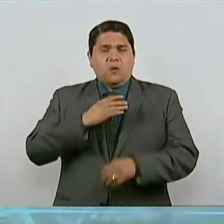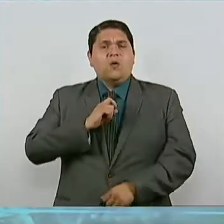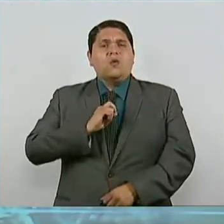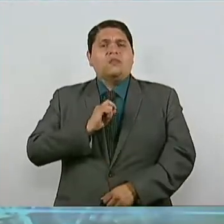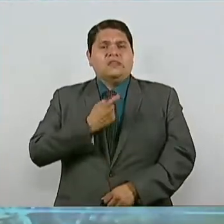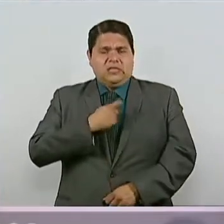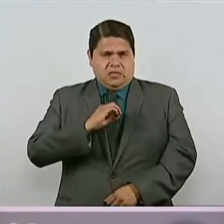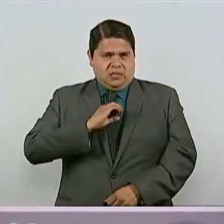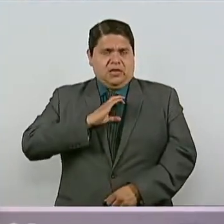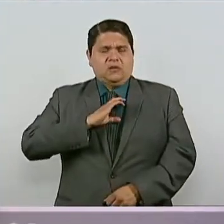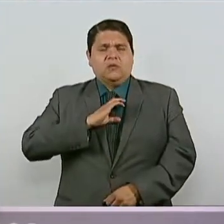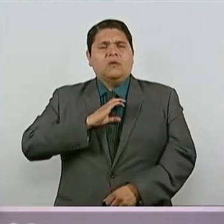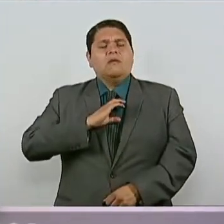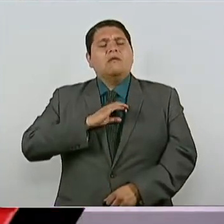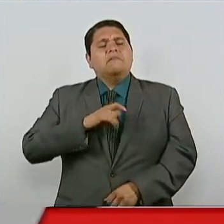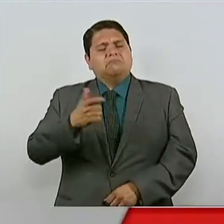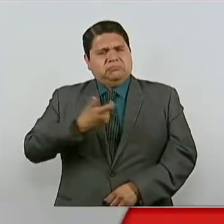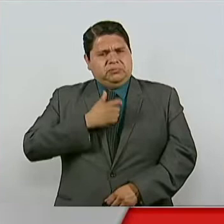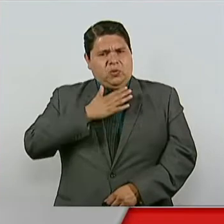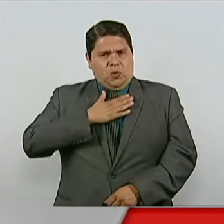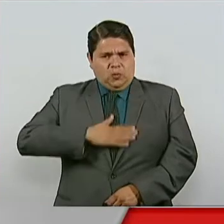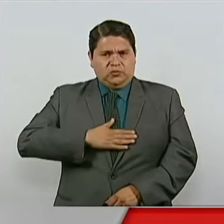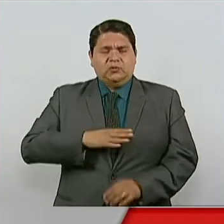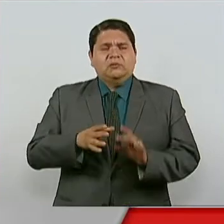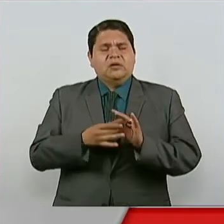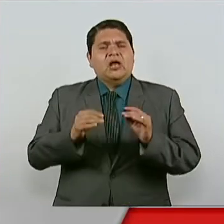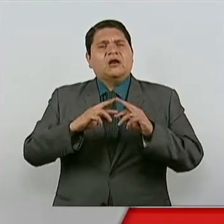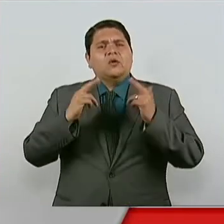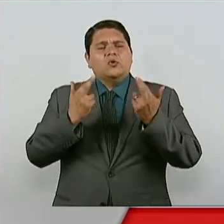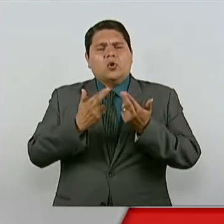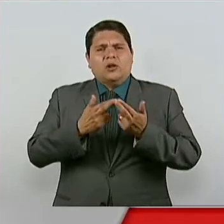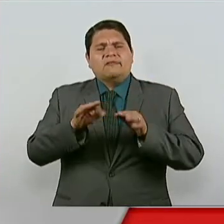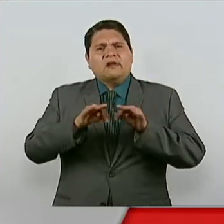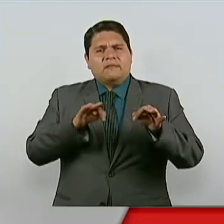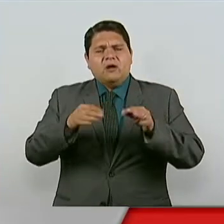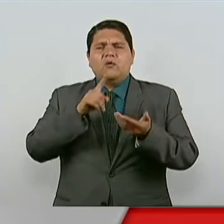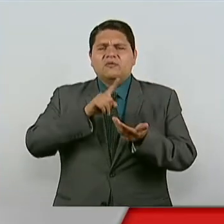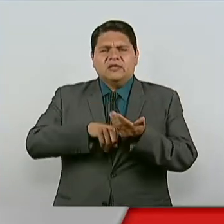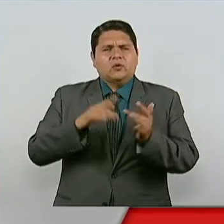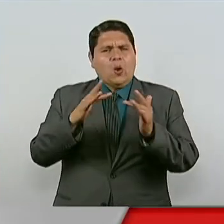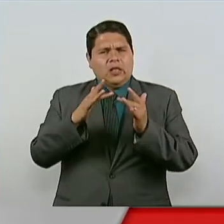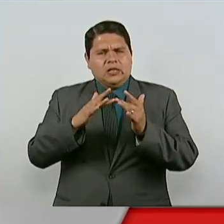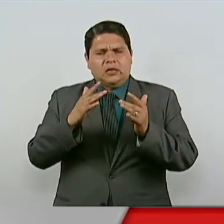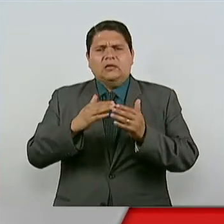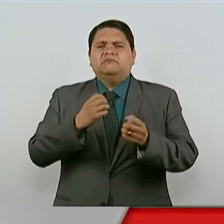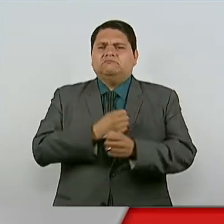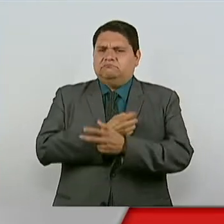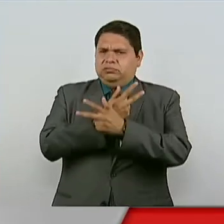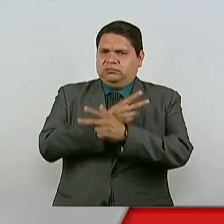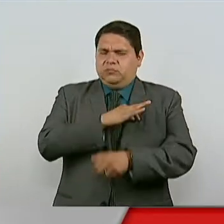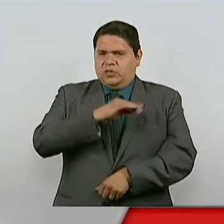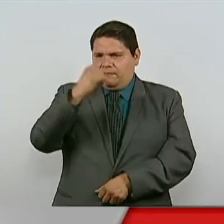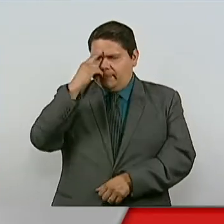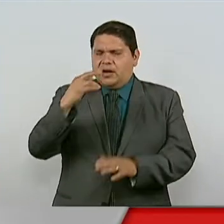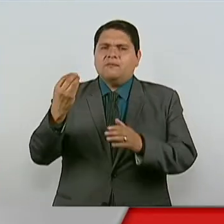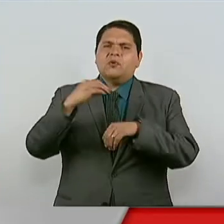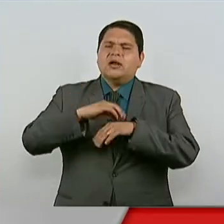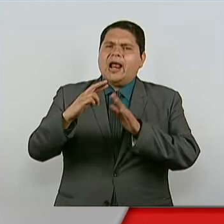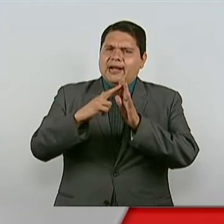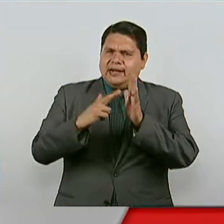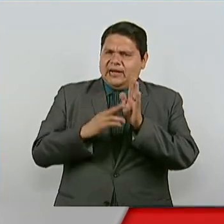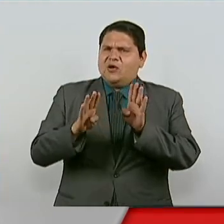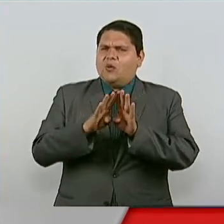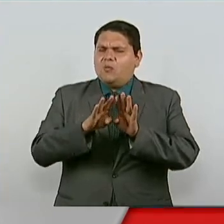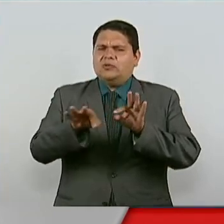se realizó el Foro Trabajo a través de plataformas digitales, que busca generar un marco legal para la regulación de estos esquemas de